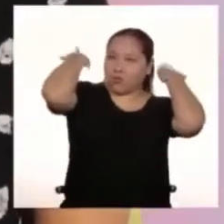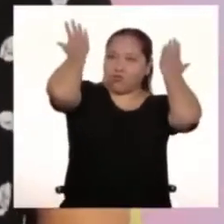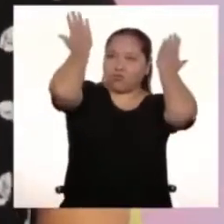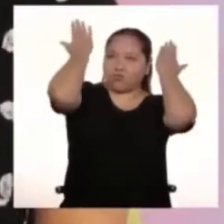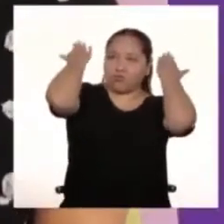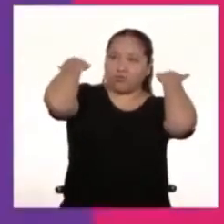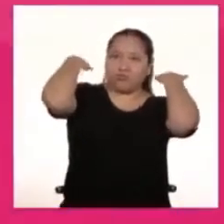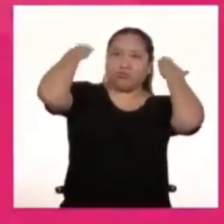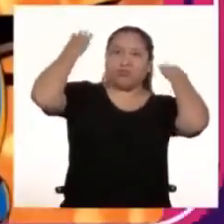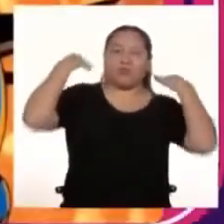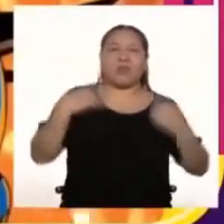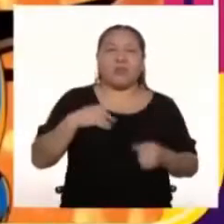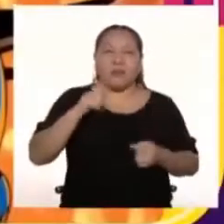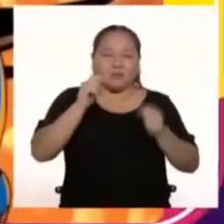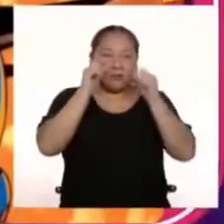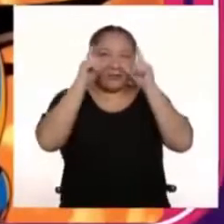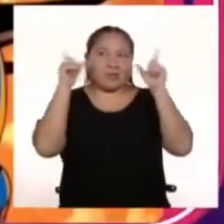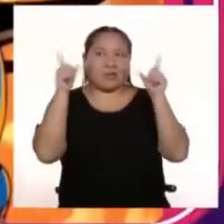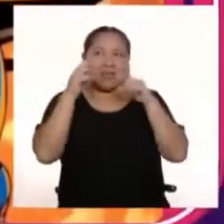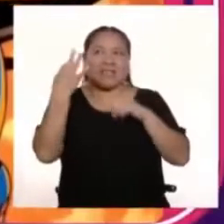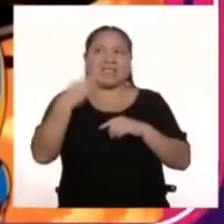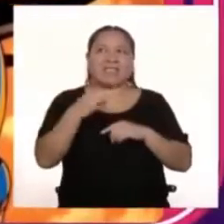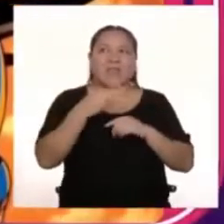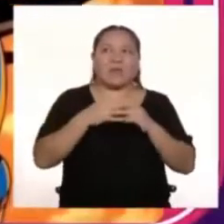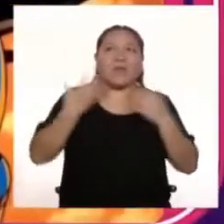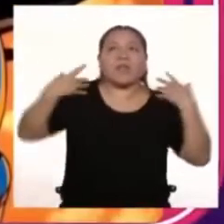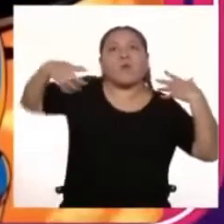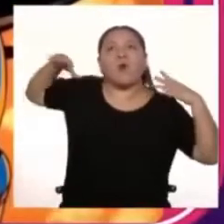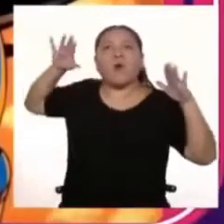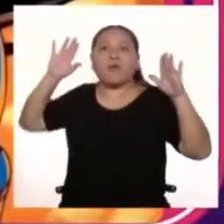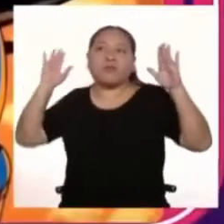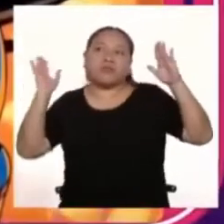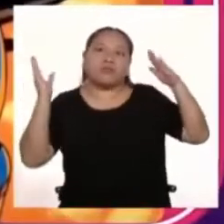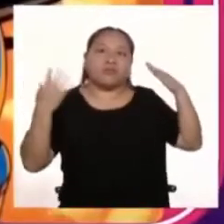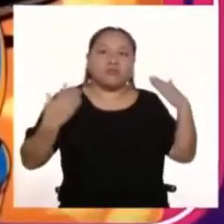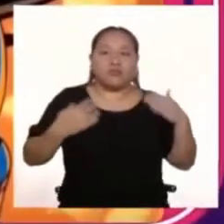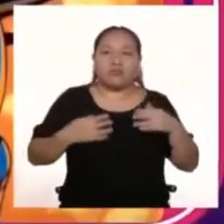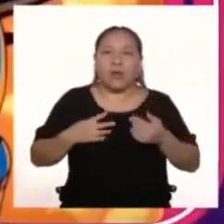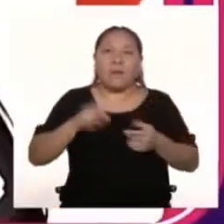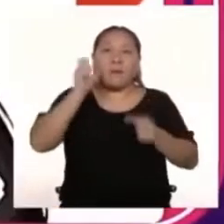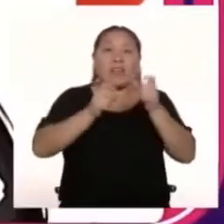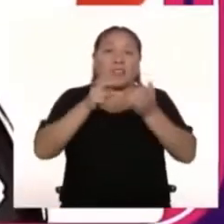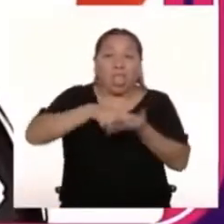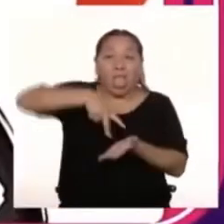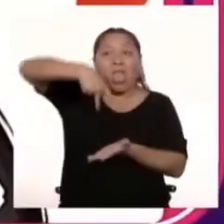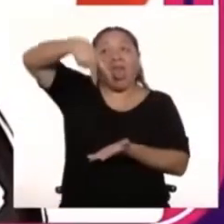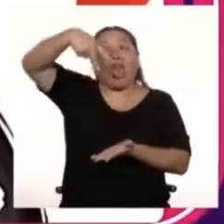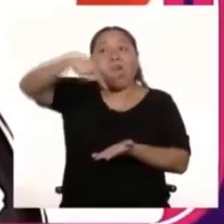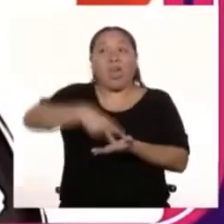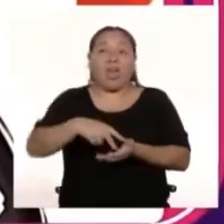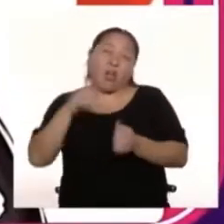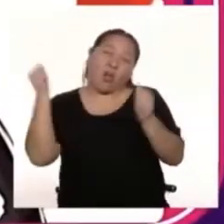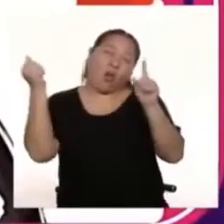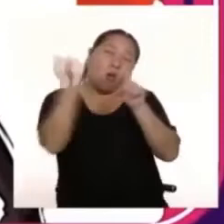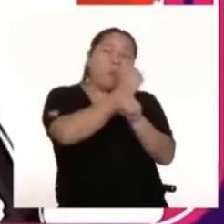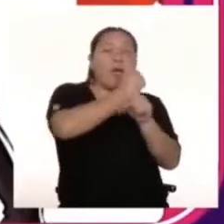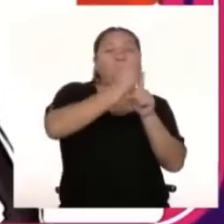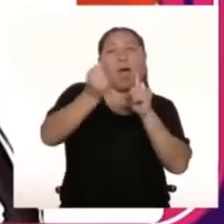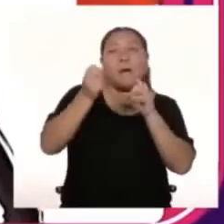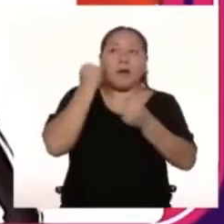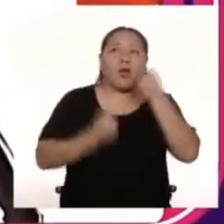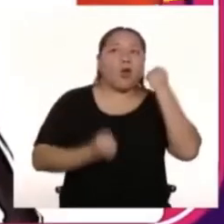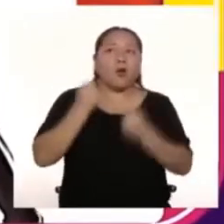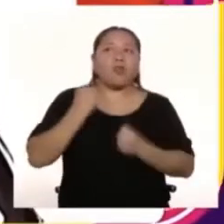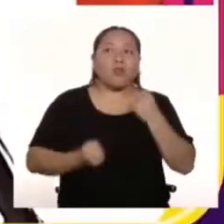atención Al que lo lee Es que siempre Hay un montón De movimiento Hay gente saltando Hay gente golpeándose Hay gente corriendo